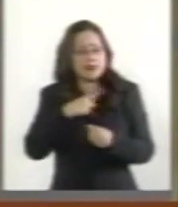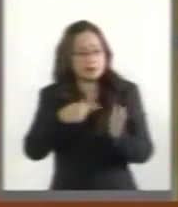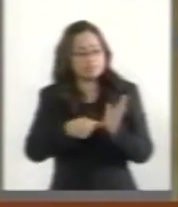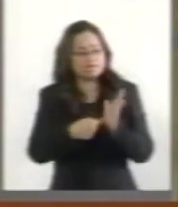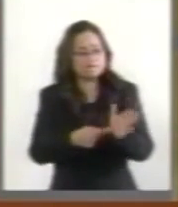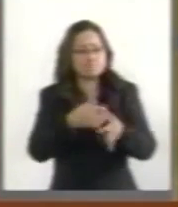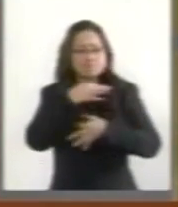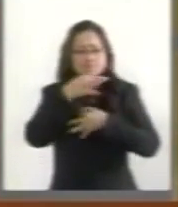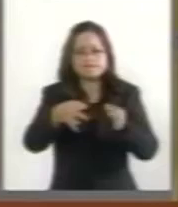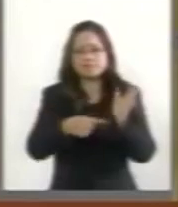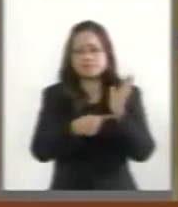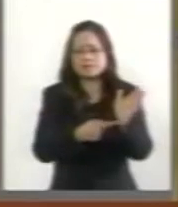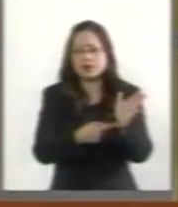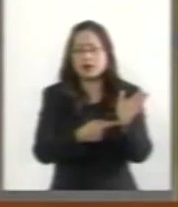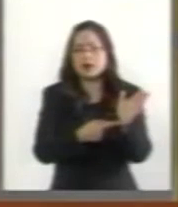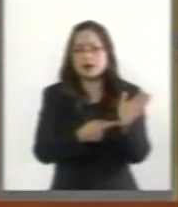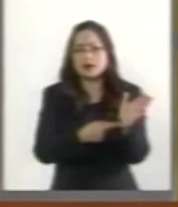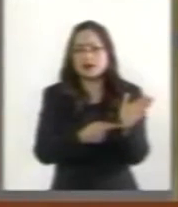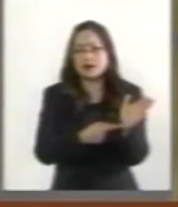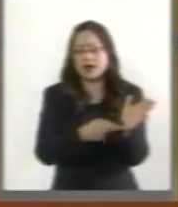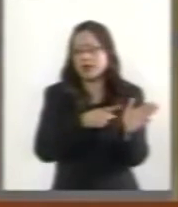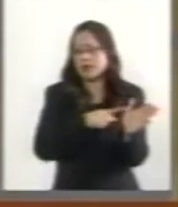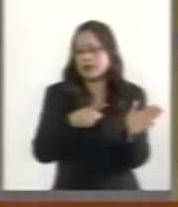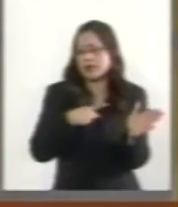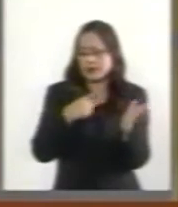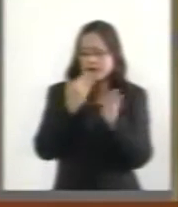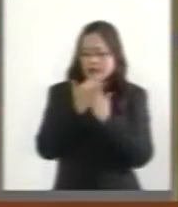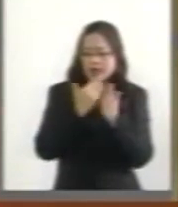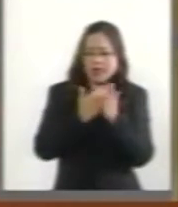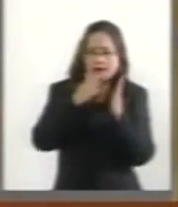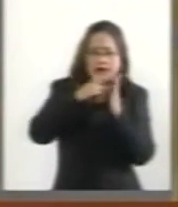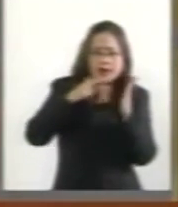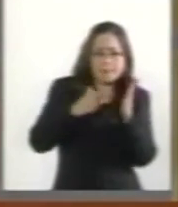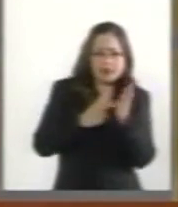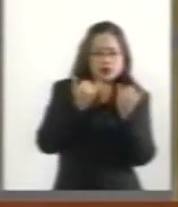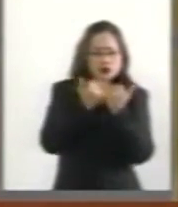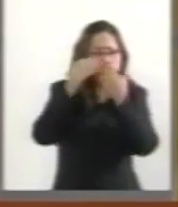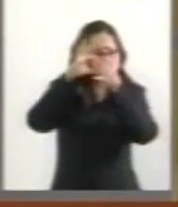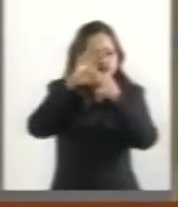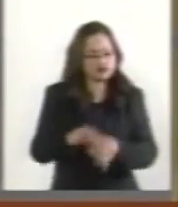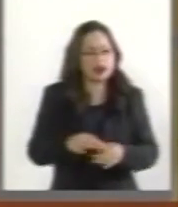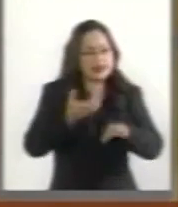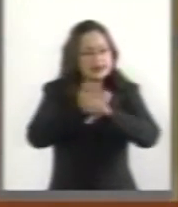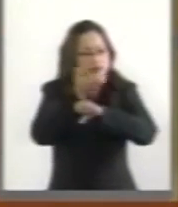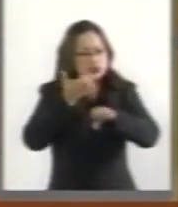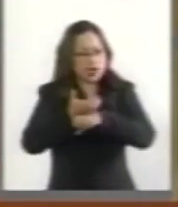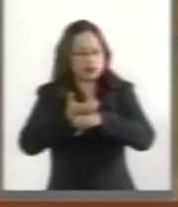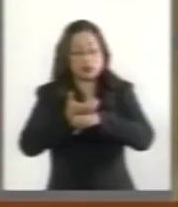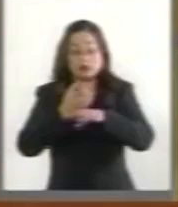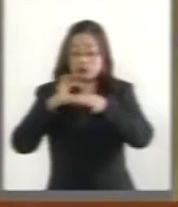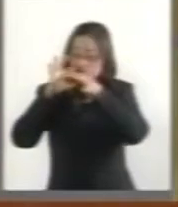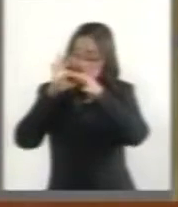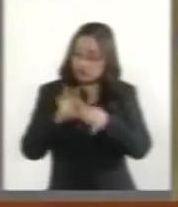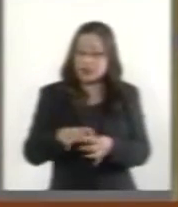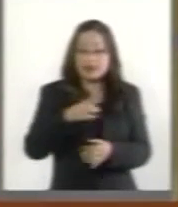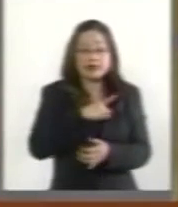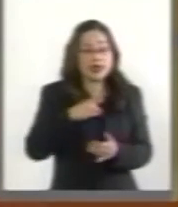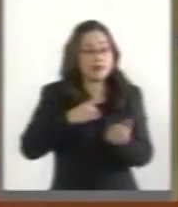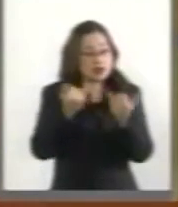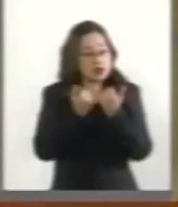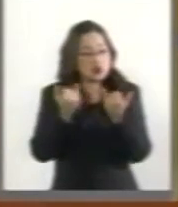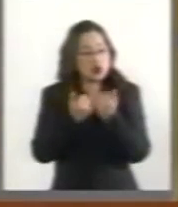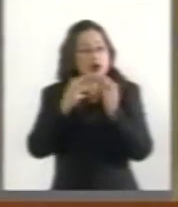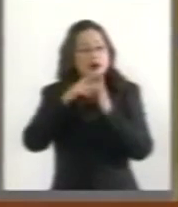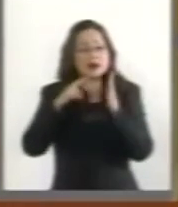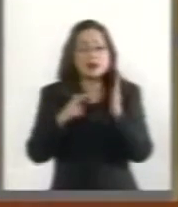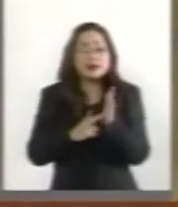y debemos de tener criterios estandarizados en cada una de las entidades federativas del país.